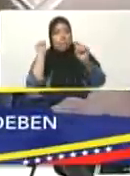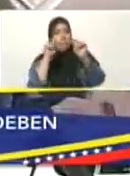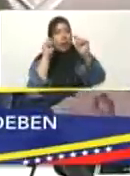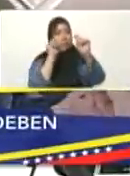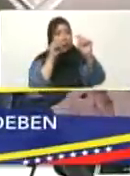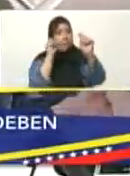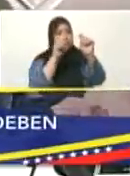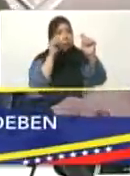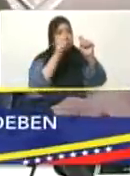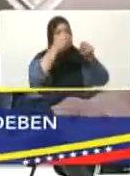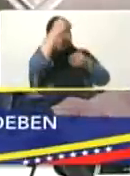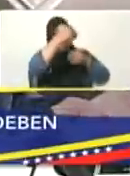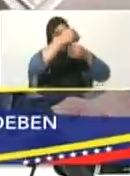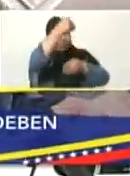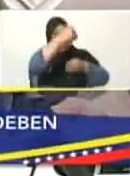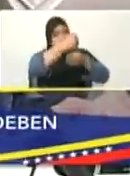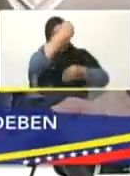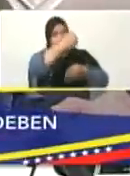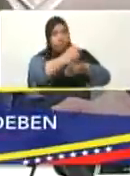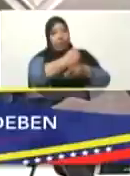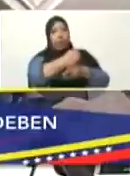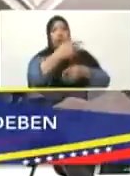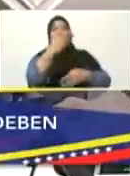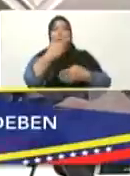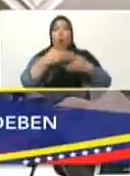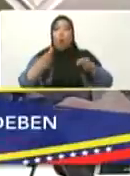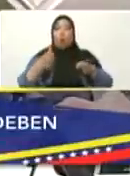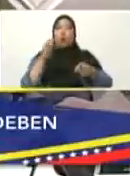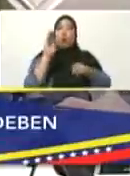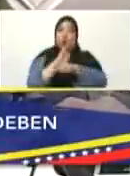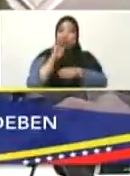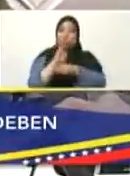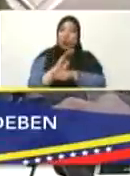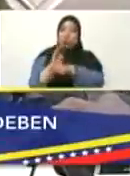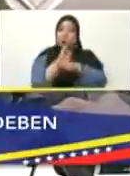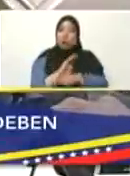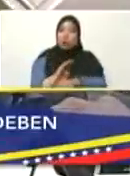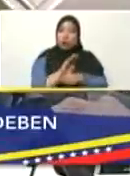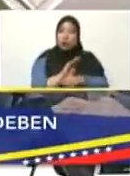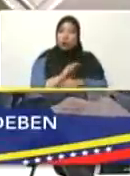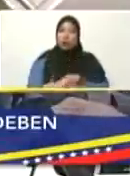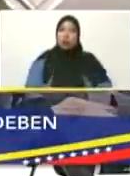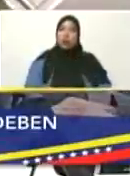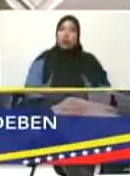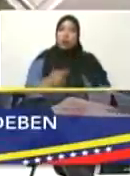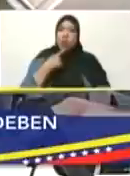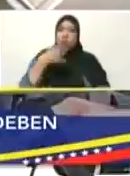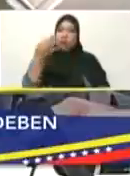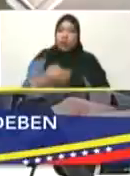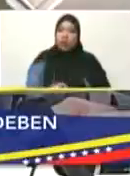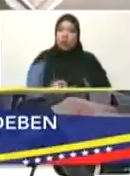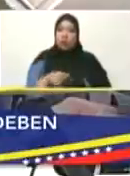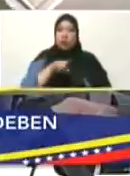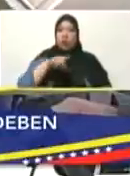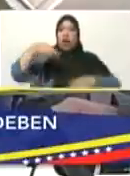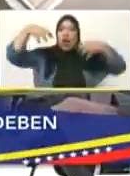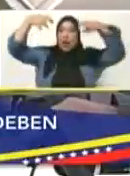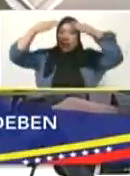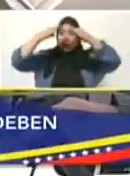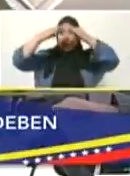Asegurar balcones, ventanas, puertas, asegurarlas bien. ¿Verdad? Los techos.